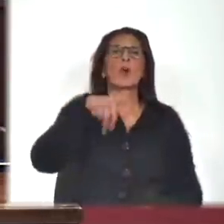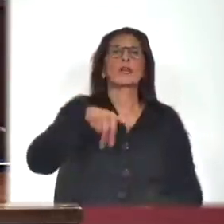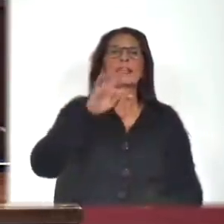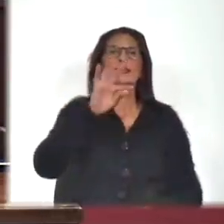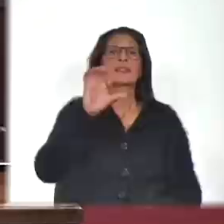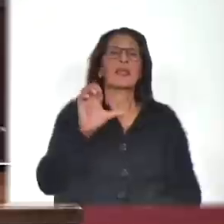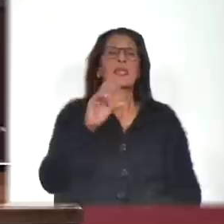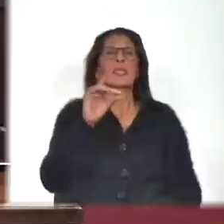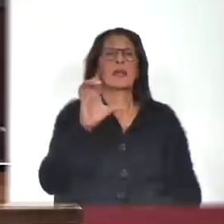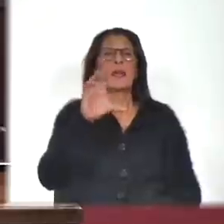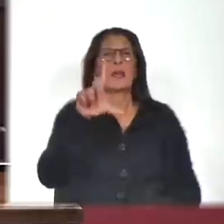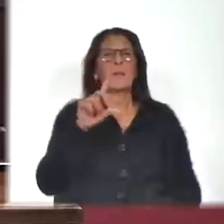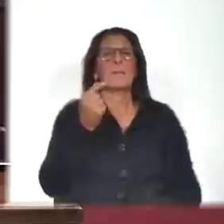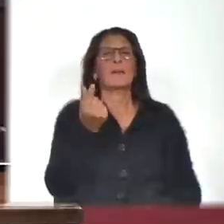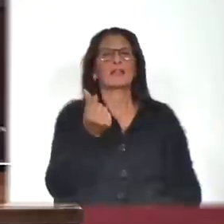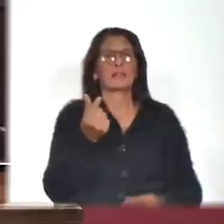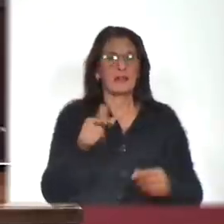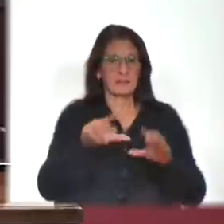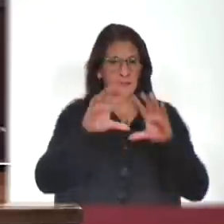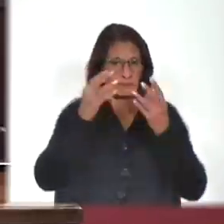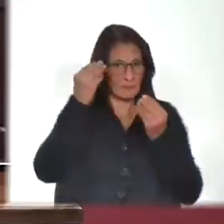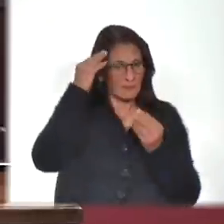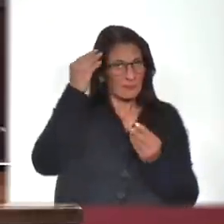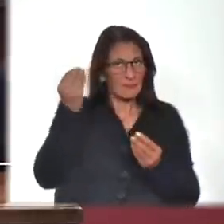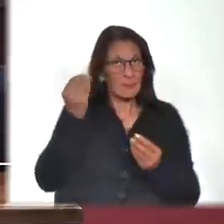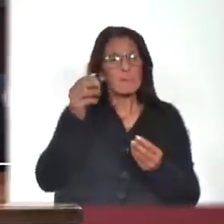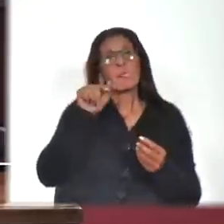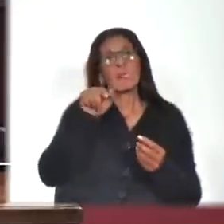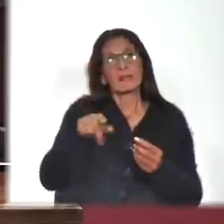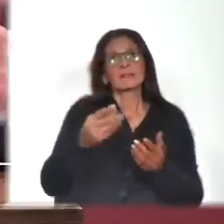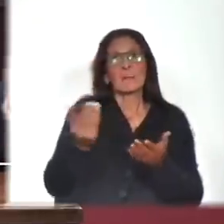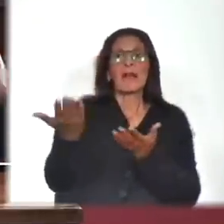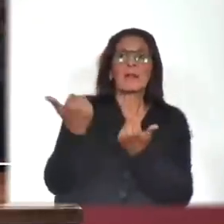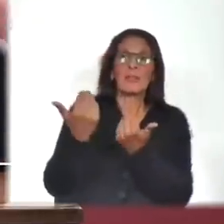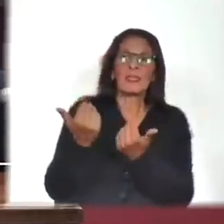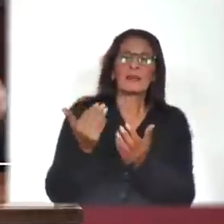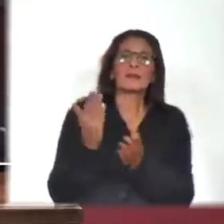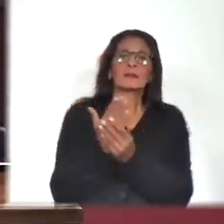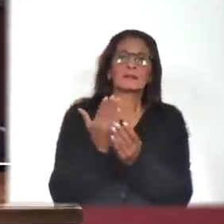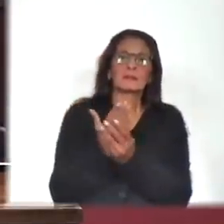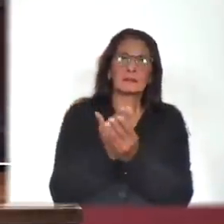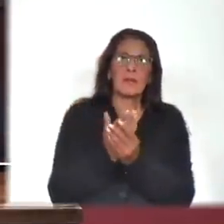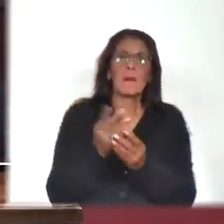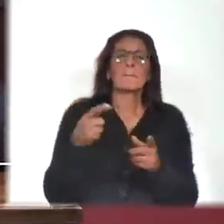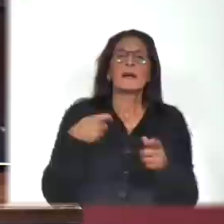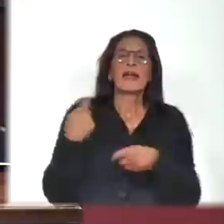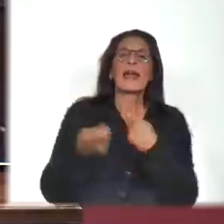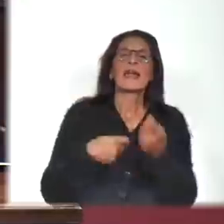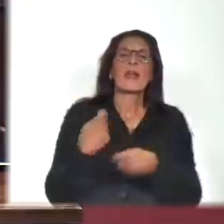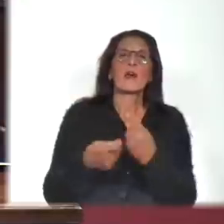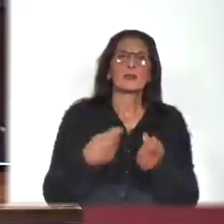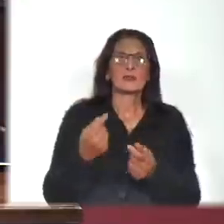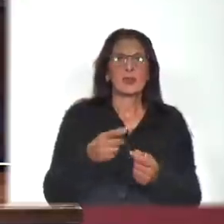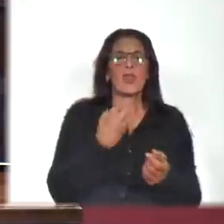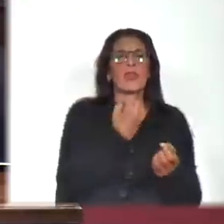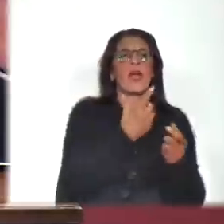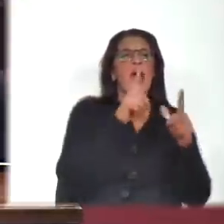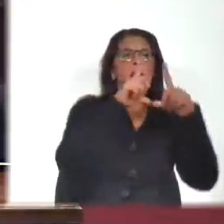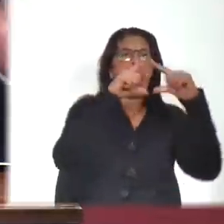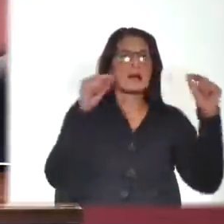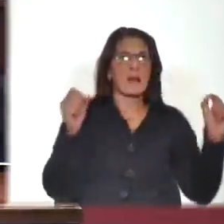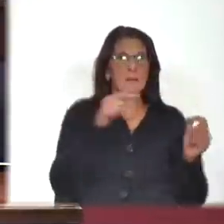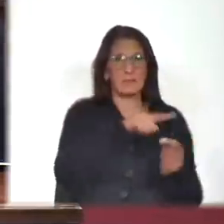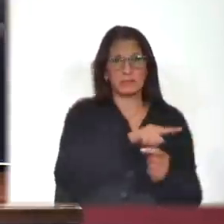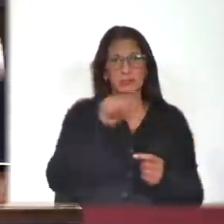Recuerdo las gestiones que hicimos en el Parlamento para tener acceso al expediente relativos a los negocios de Petroecuador con ANCAP. Frente a todo